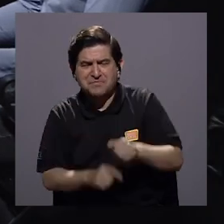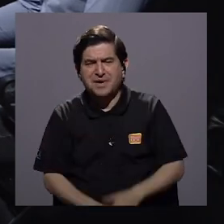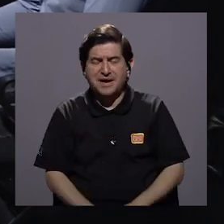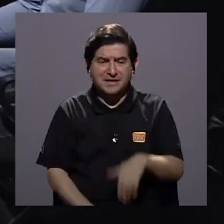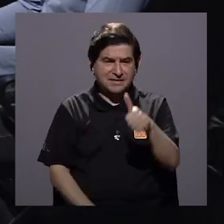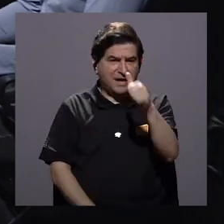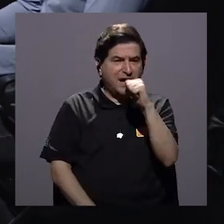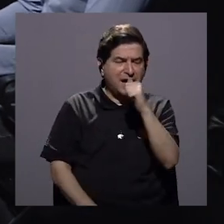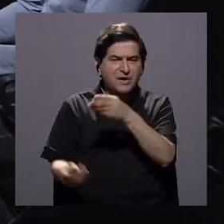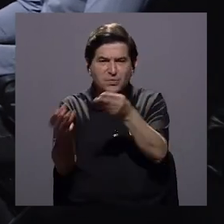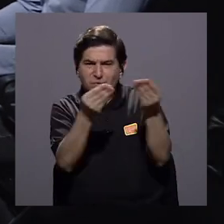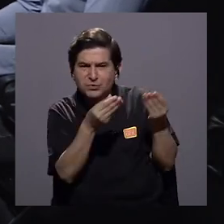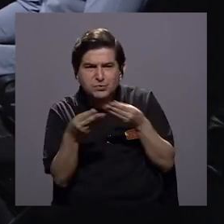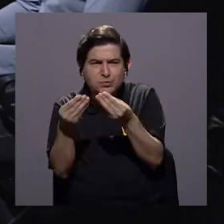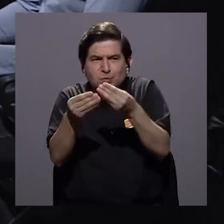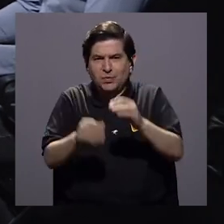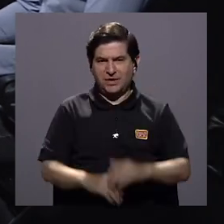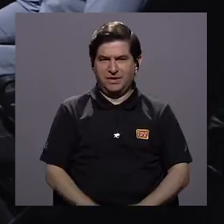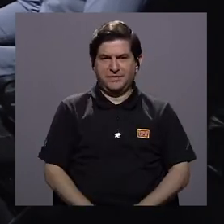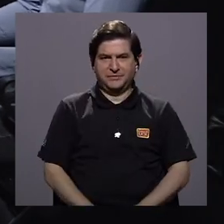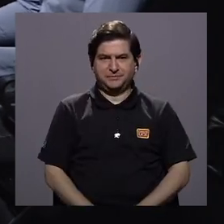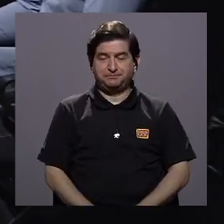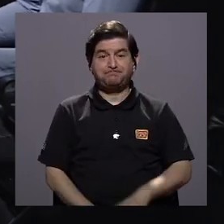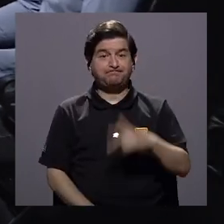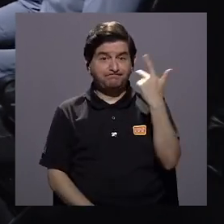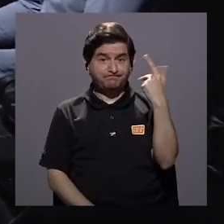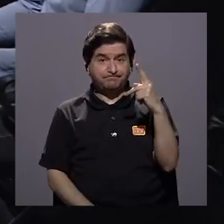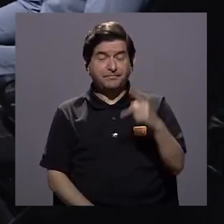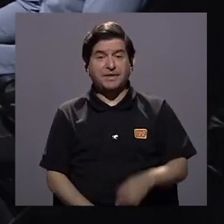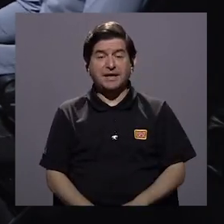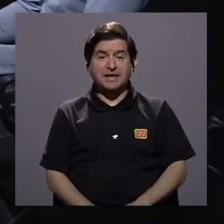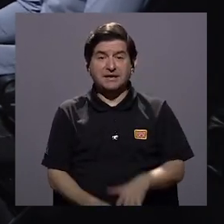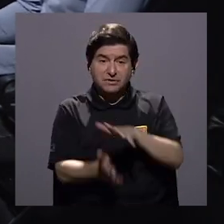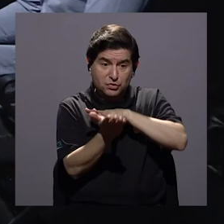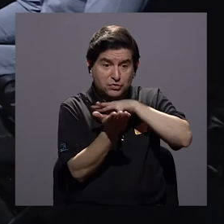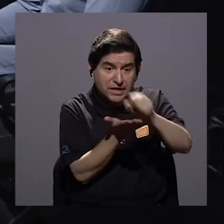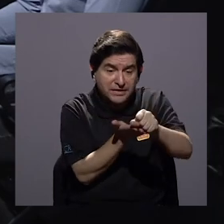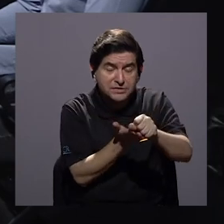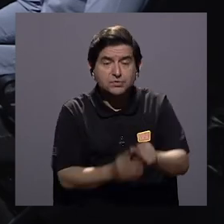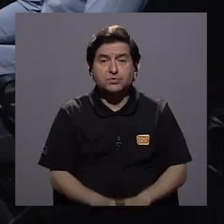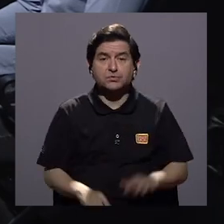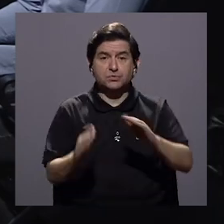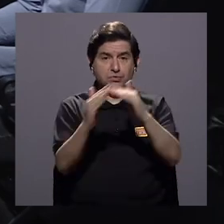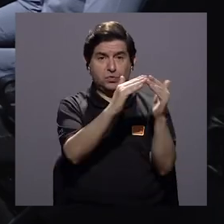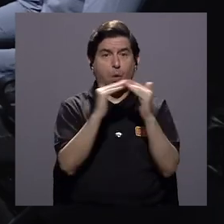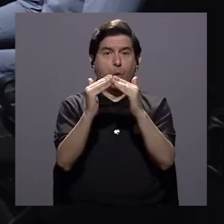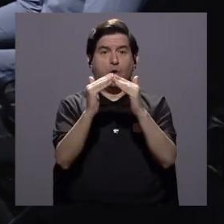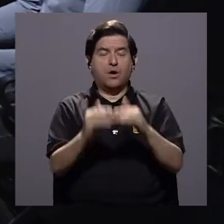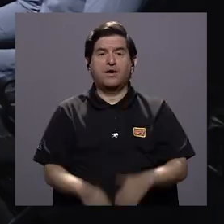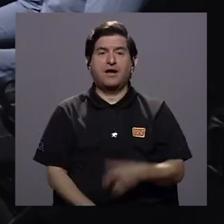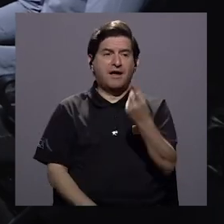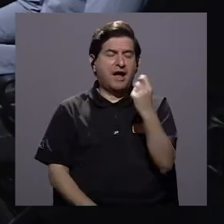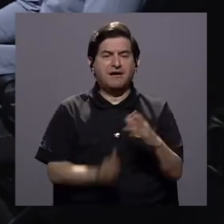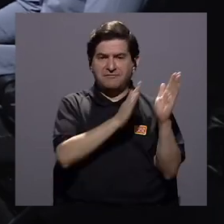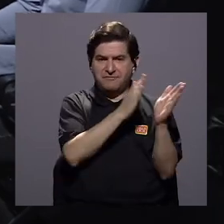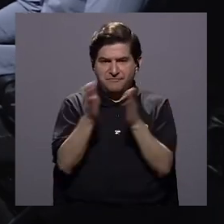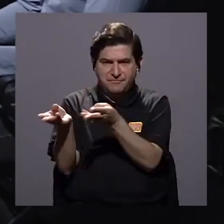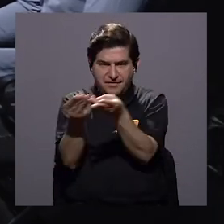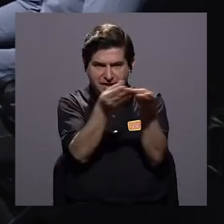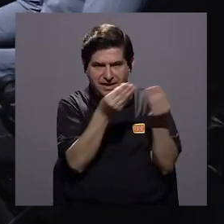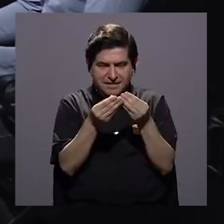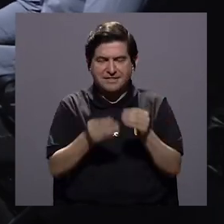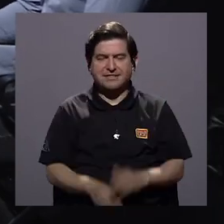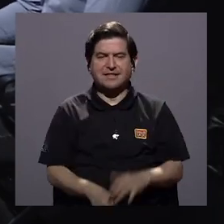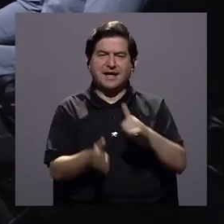cuerpos de agua y de los suelos, entre otras, el riesgo de desastre al que está la población sometido por falta de ordenamiento del